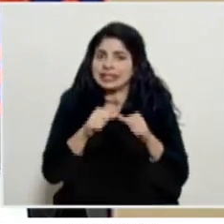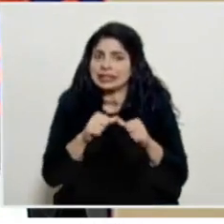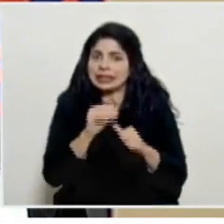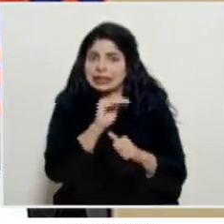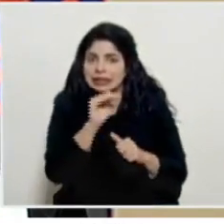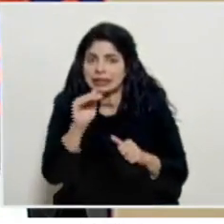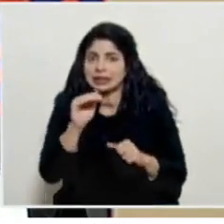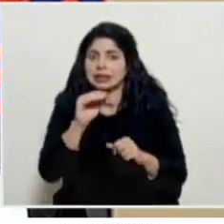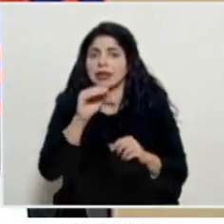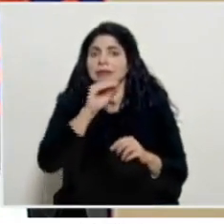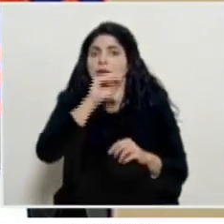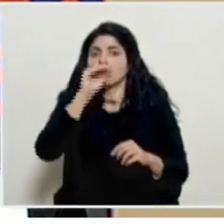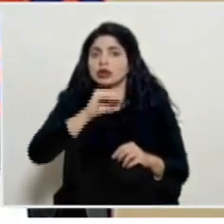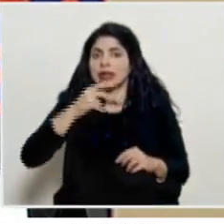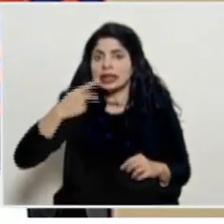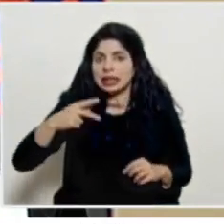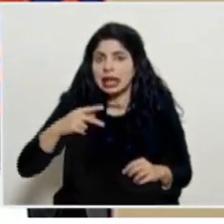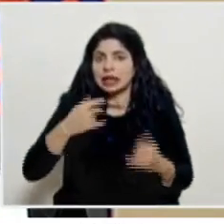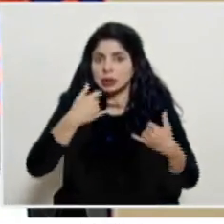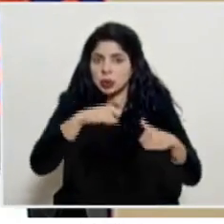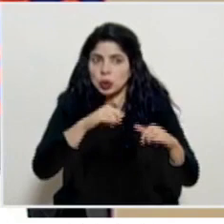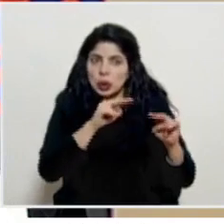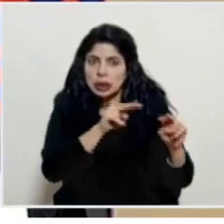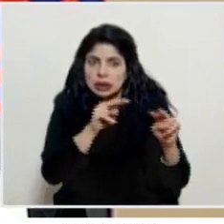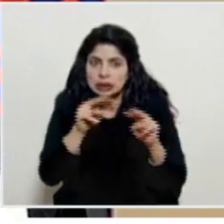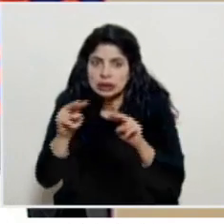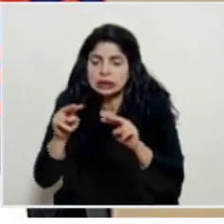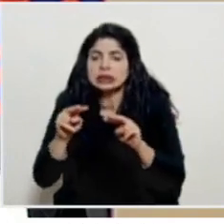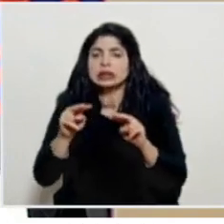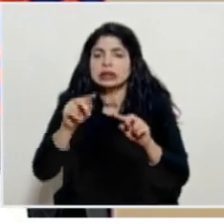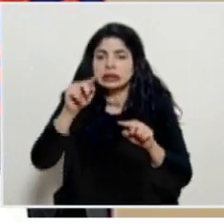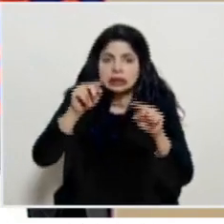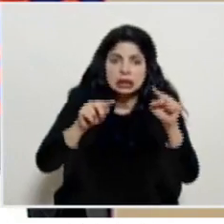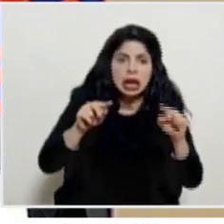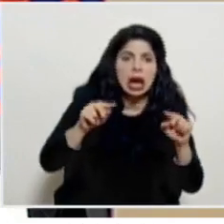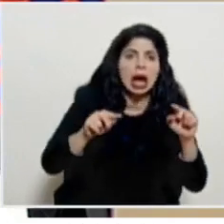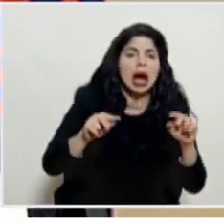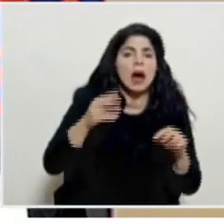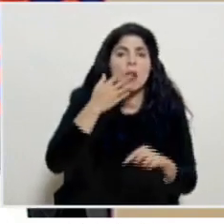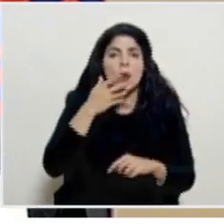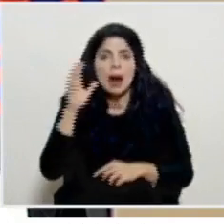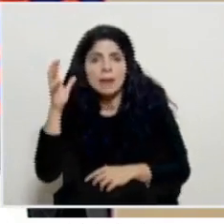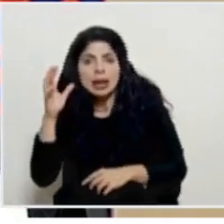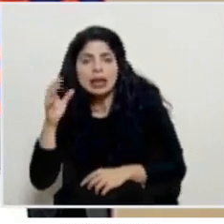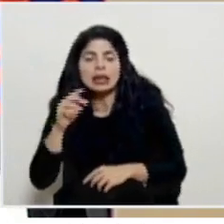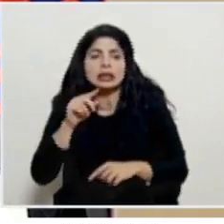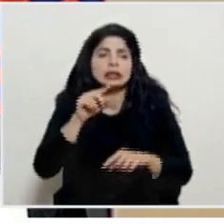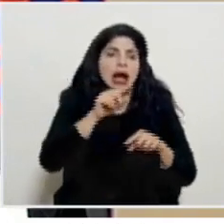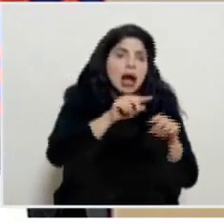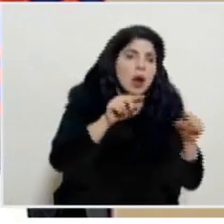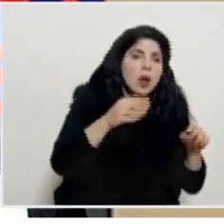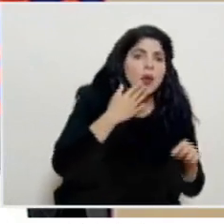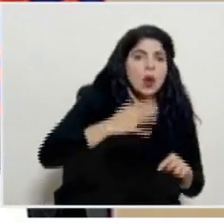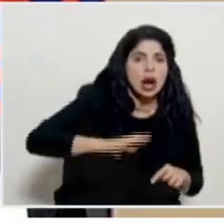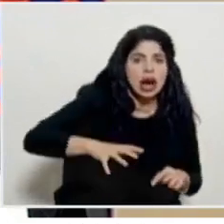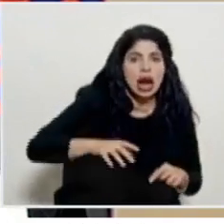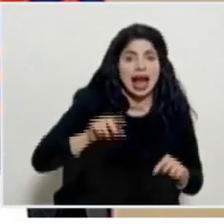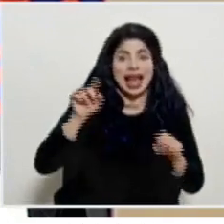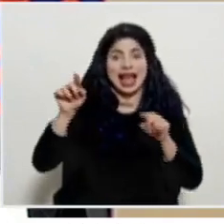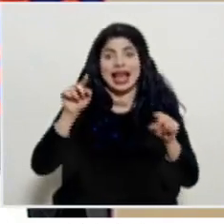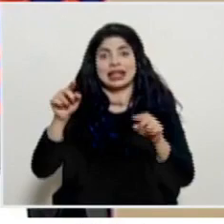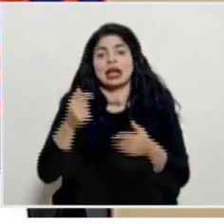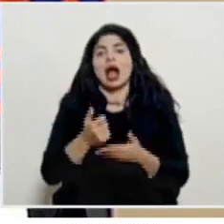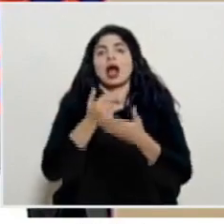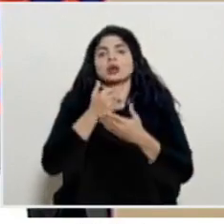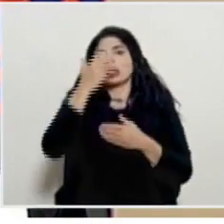estos índices de riesgo y nos seguimos moviendo entre las alertas amarilla y la alerta naranja que en realidad son la condición